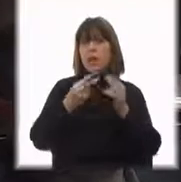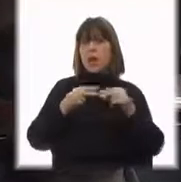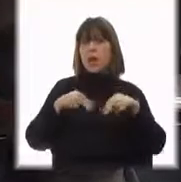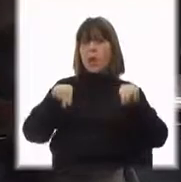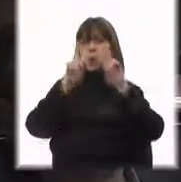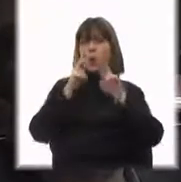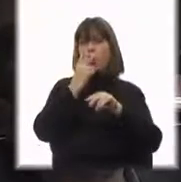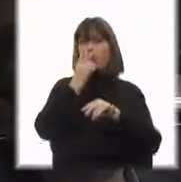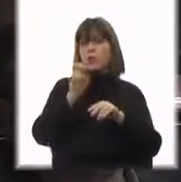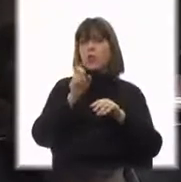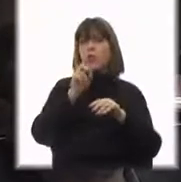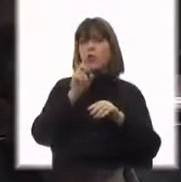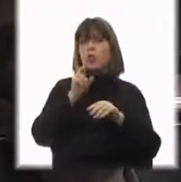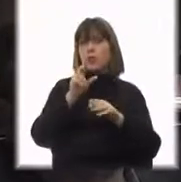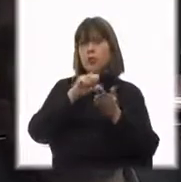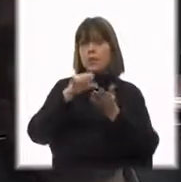212 países.